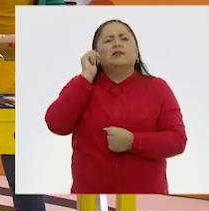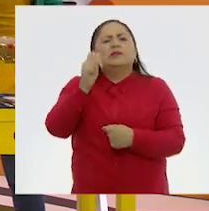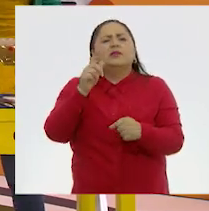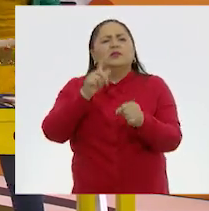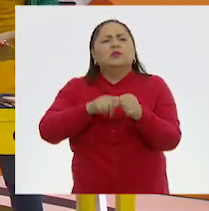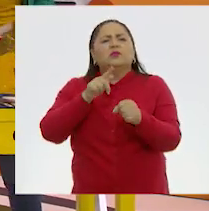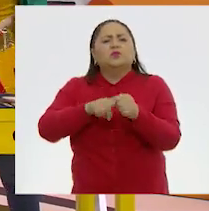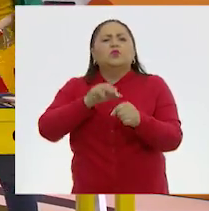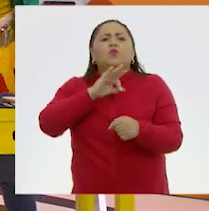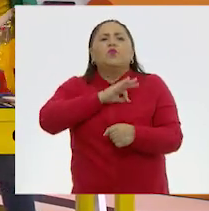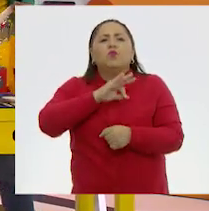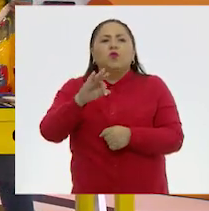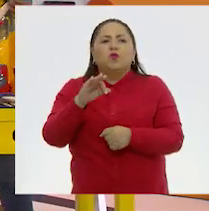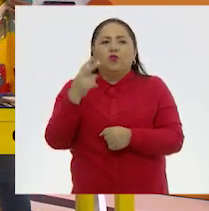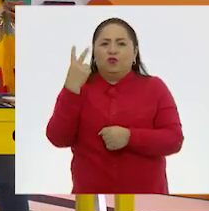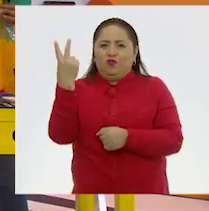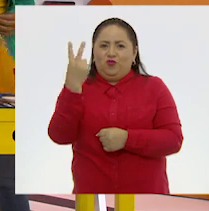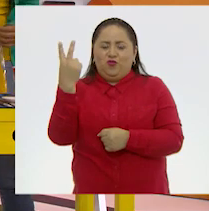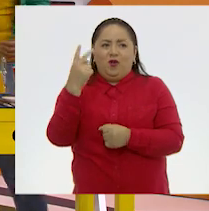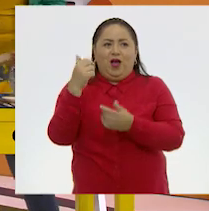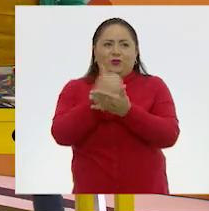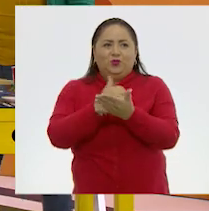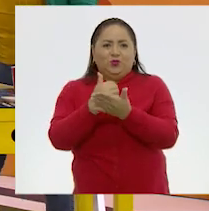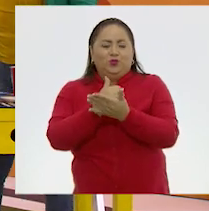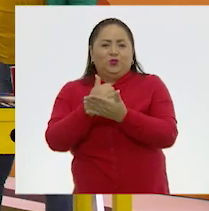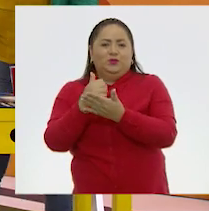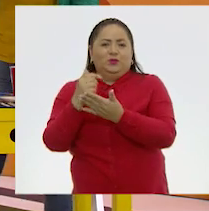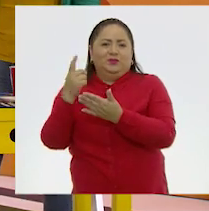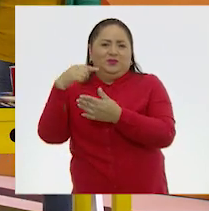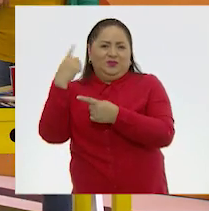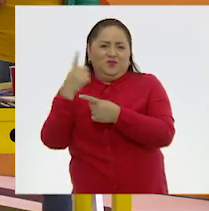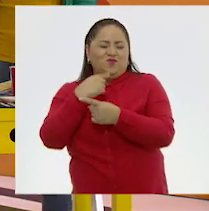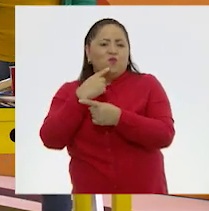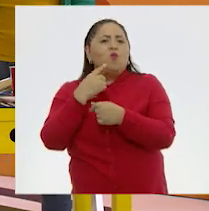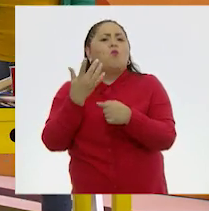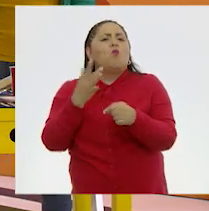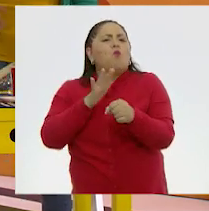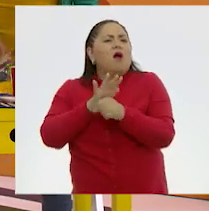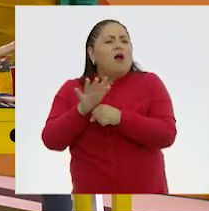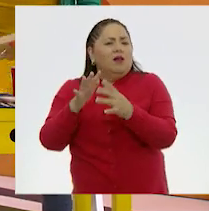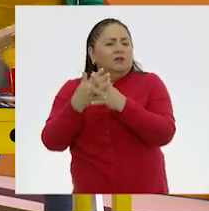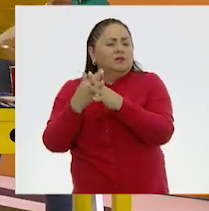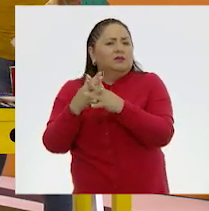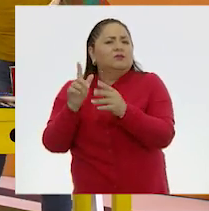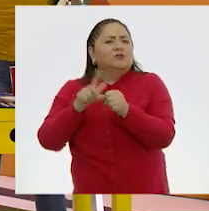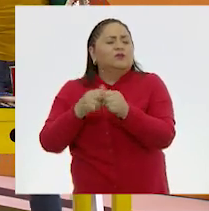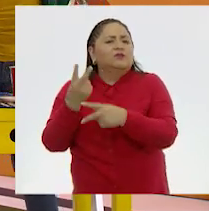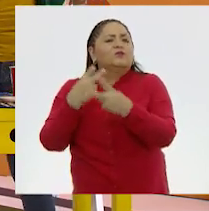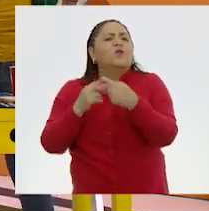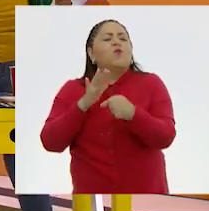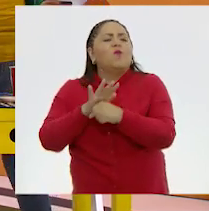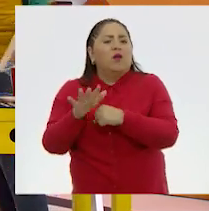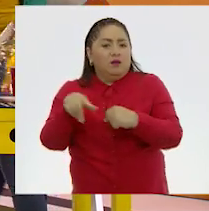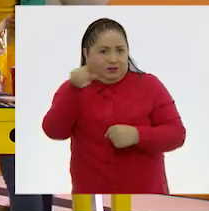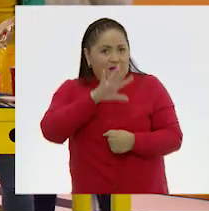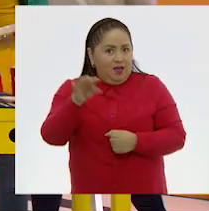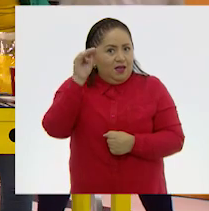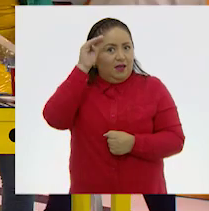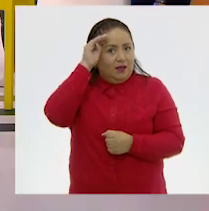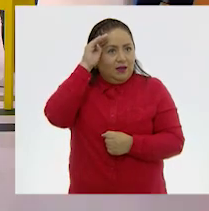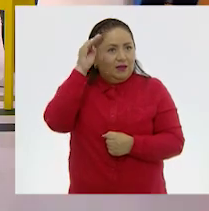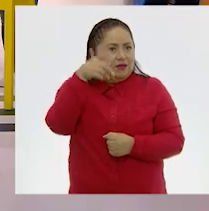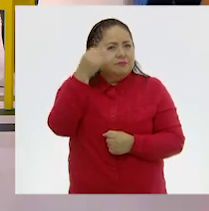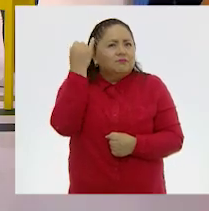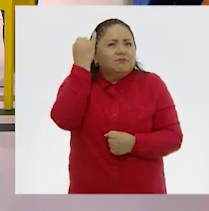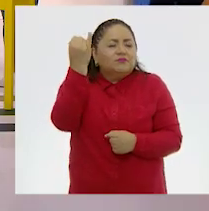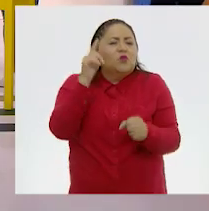podrá surgir de estos dos. Ok, ¿cuál podrá ser? ¿Ya tienen algo en mente? ¿Ya